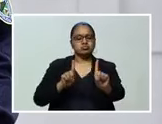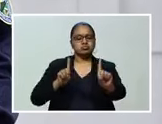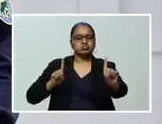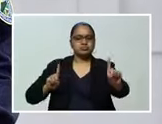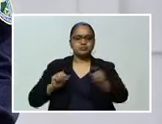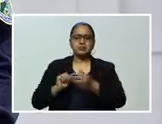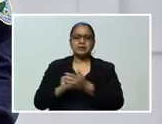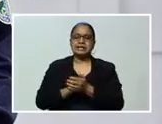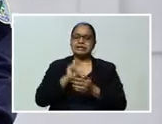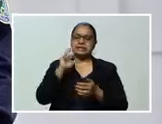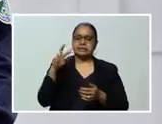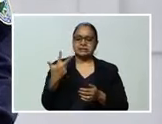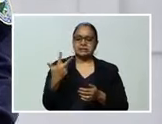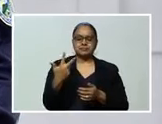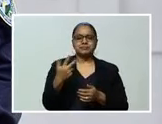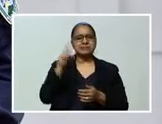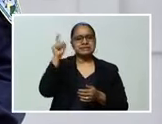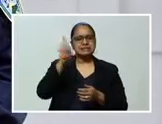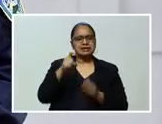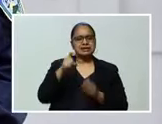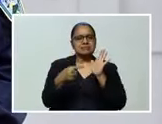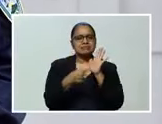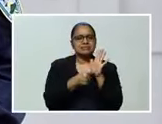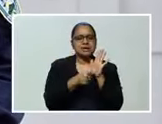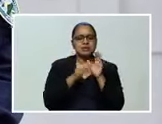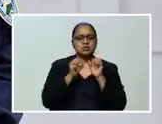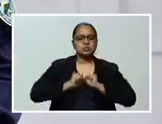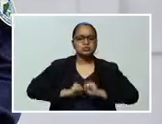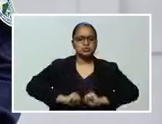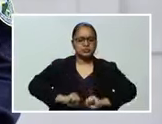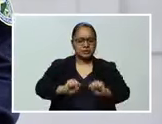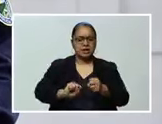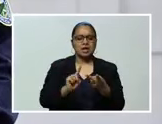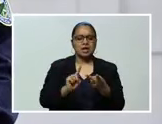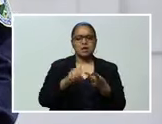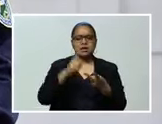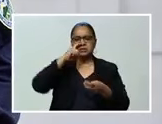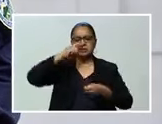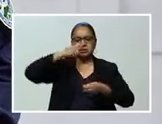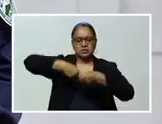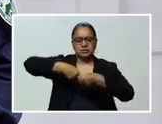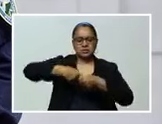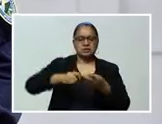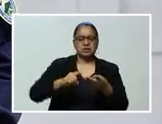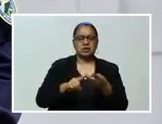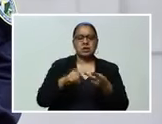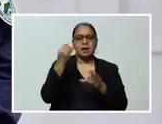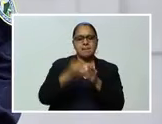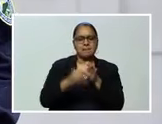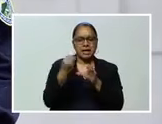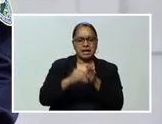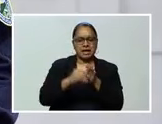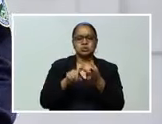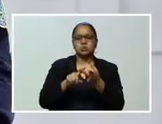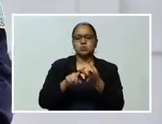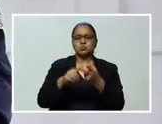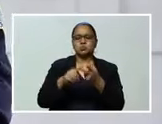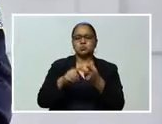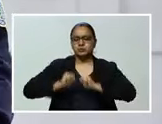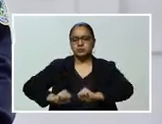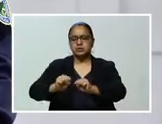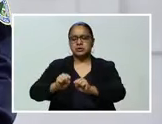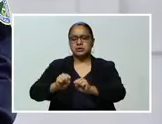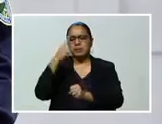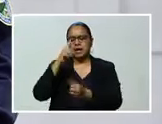esta medida es aplicable para supermercados, farmacias, gasolineras, bancos y centros de abasto Los cuales